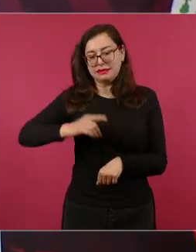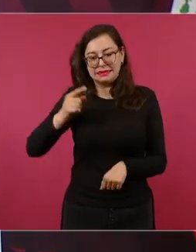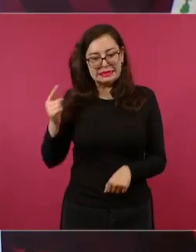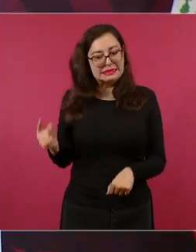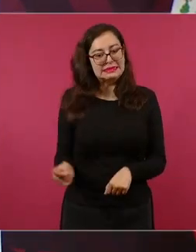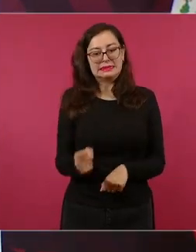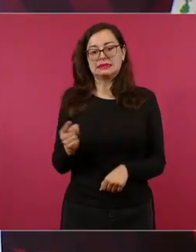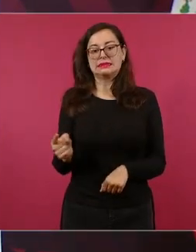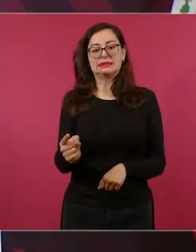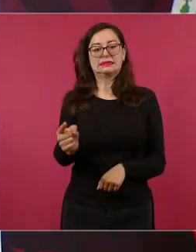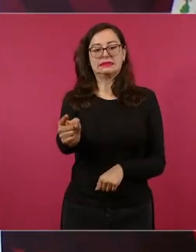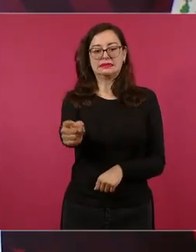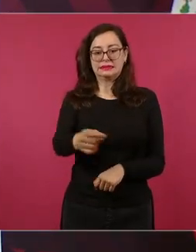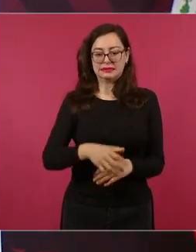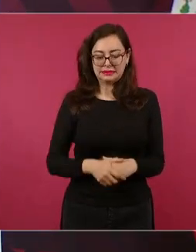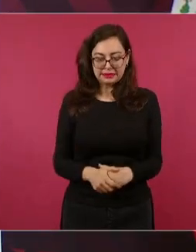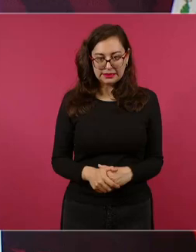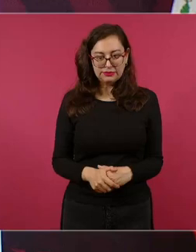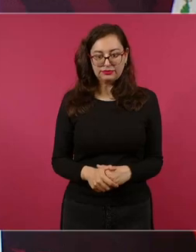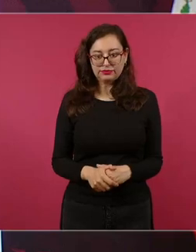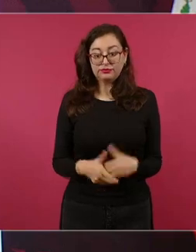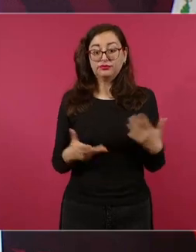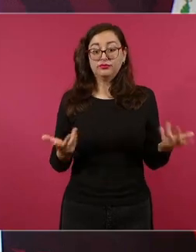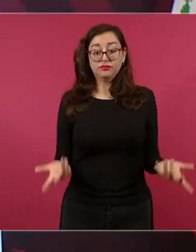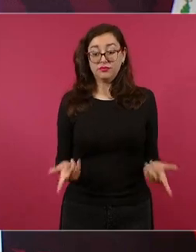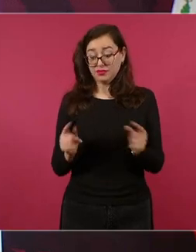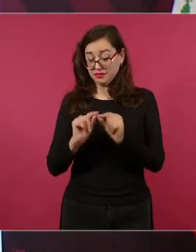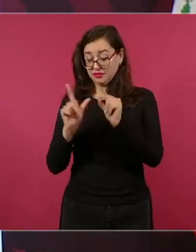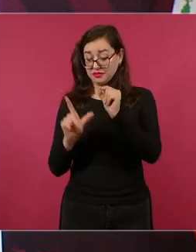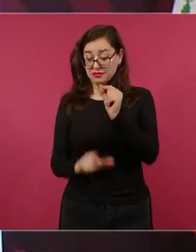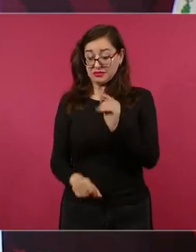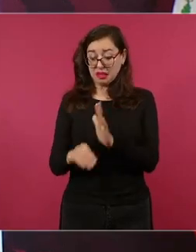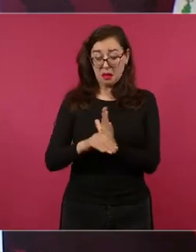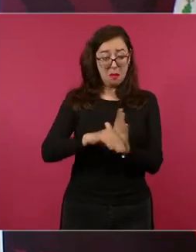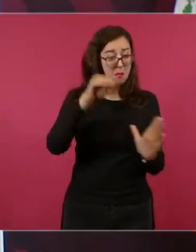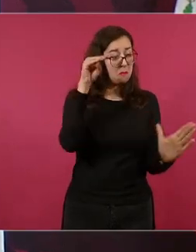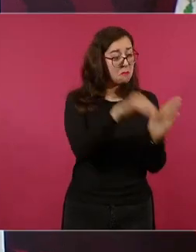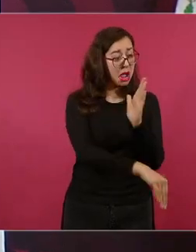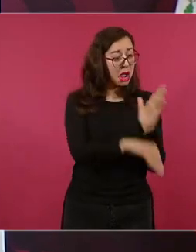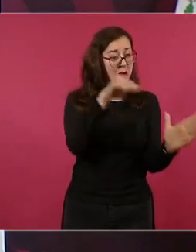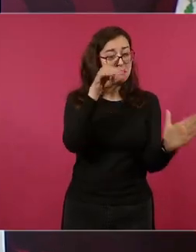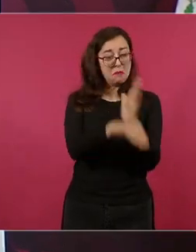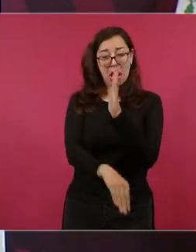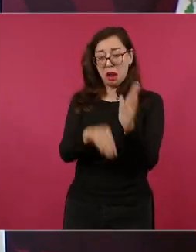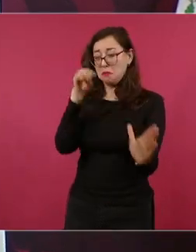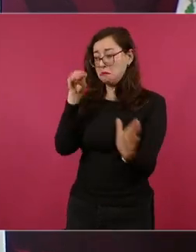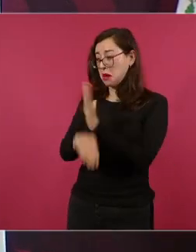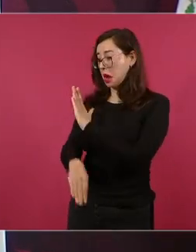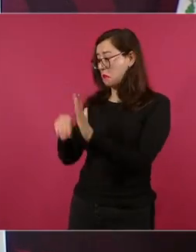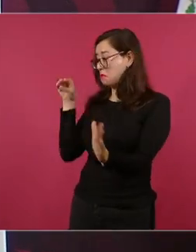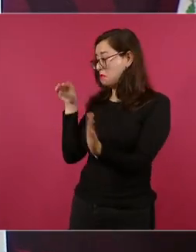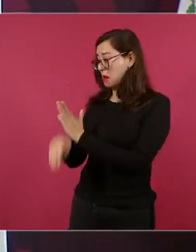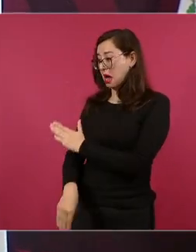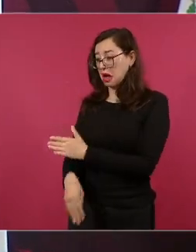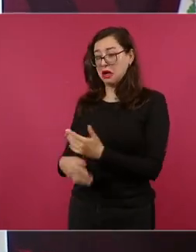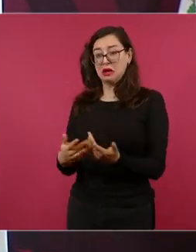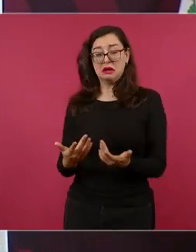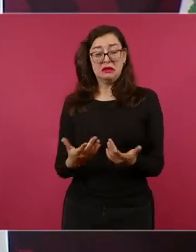porque eso es lo que ha dado al traste con todo esa es la causa principal de la desigualdad económica